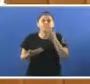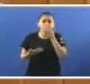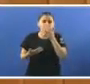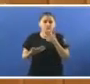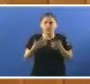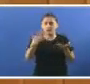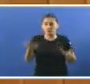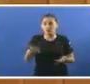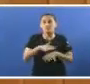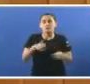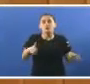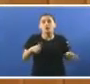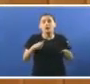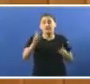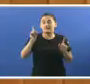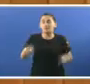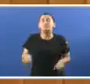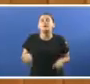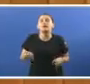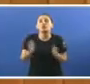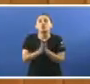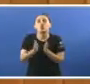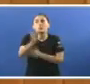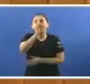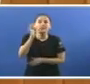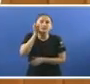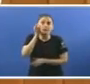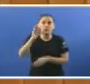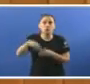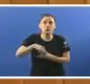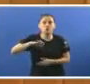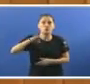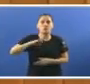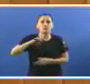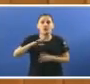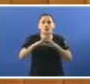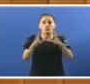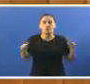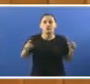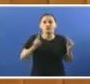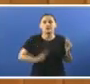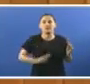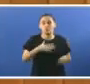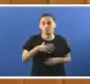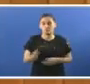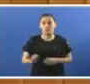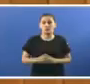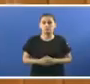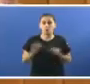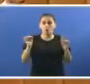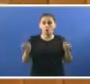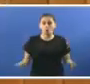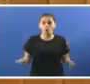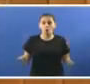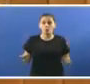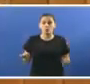E maiormente tamén os compañeros e compañeiras do complexo hospitalario universitario de Santiago de Compostela Que oxen